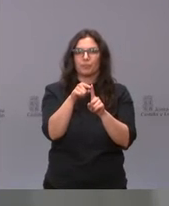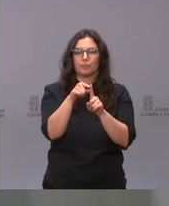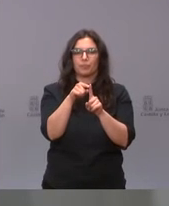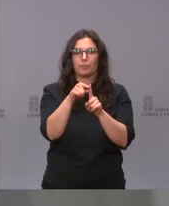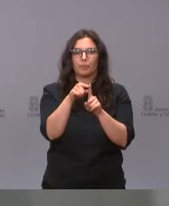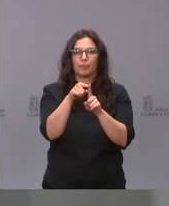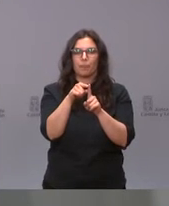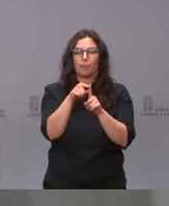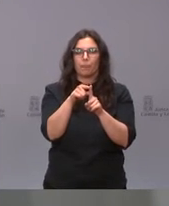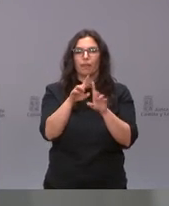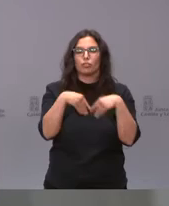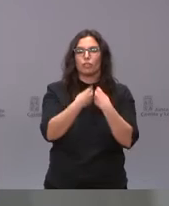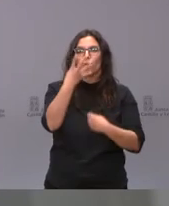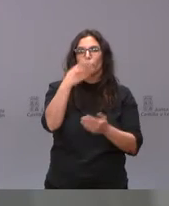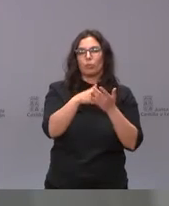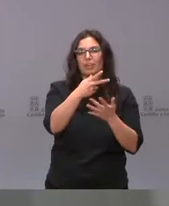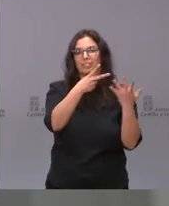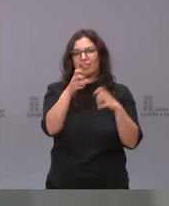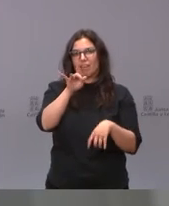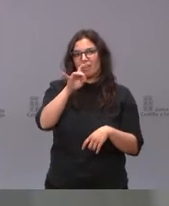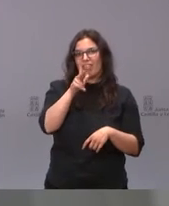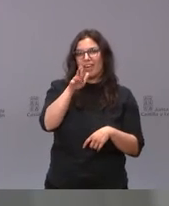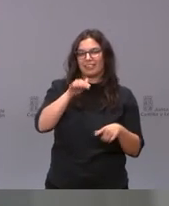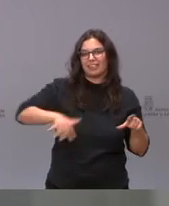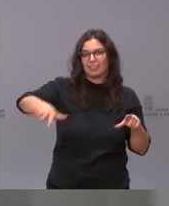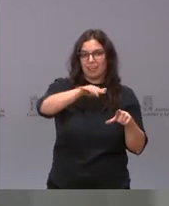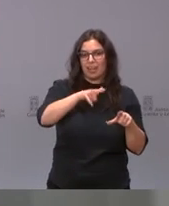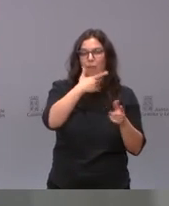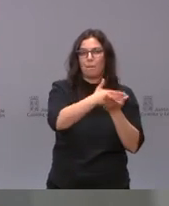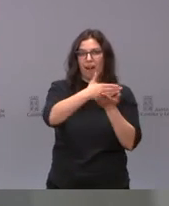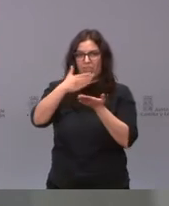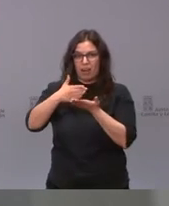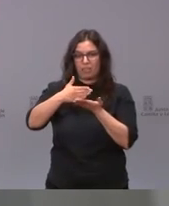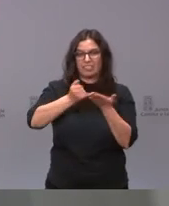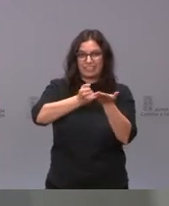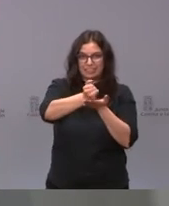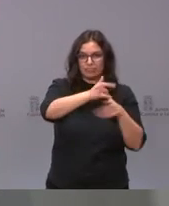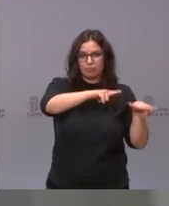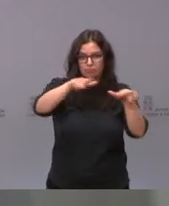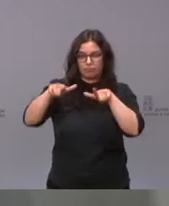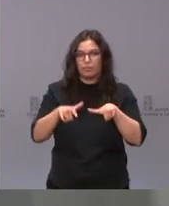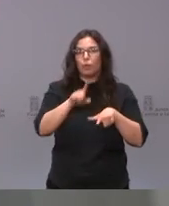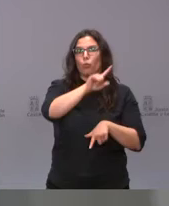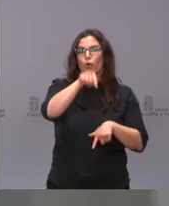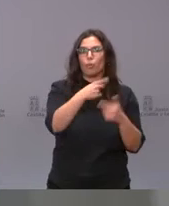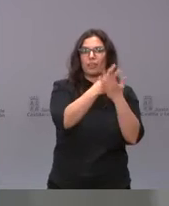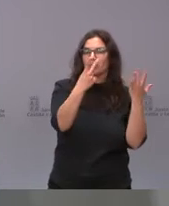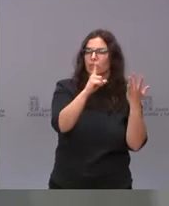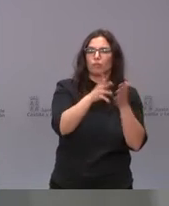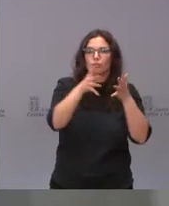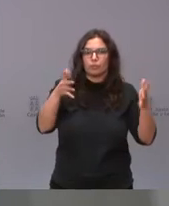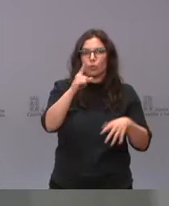concentración de 4.715 hectáreas, donde las parcelas van a pasar de contar 1,17 a 2,61